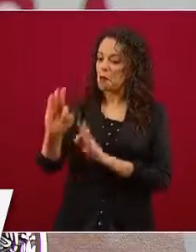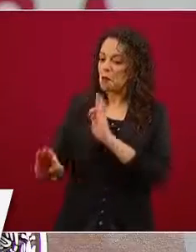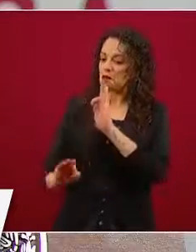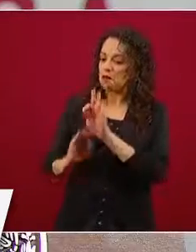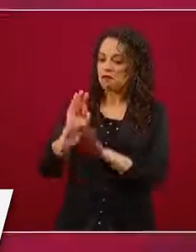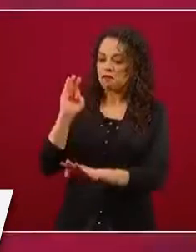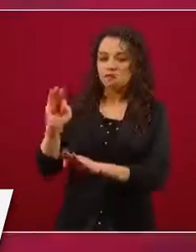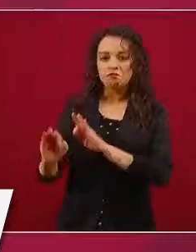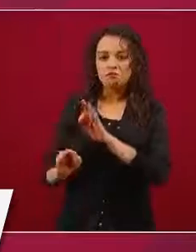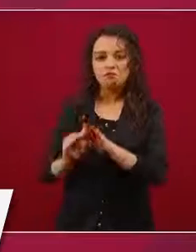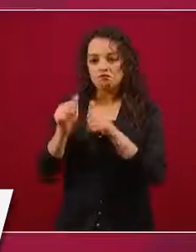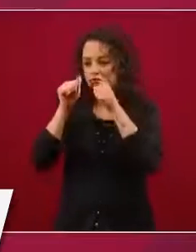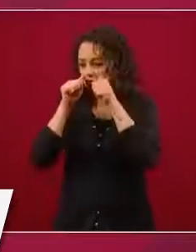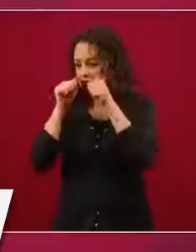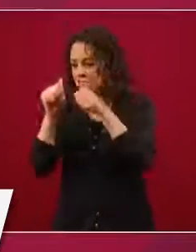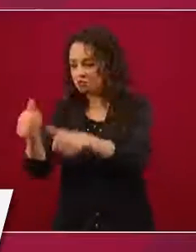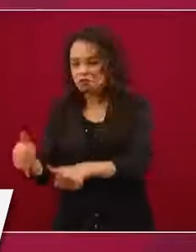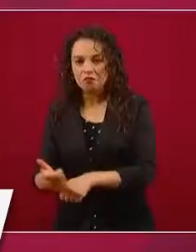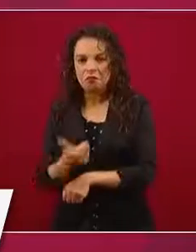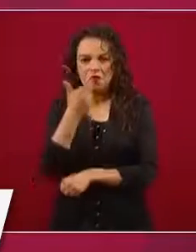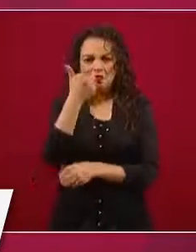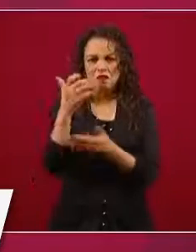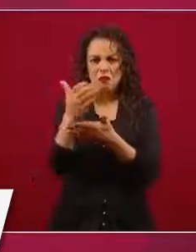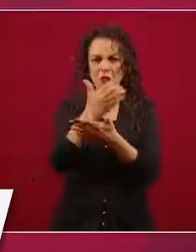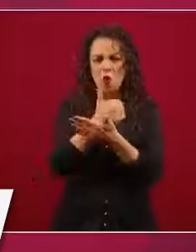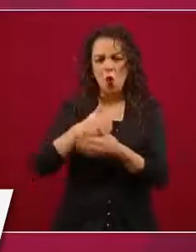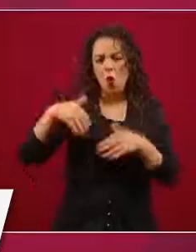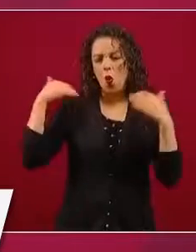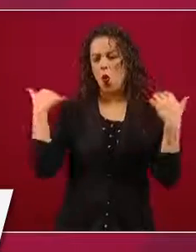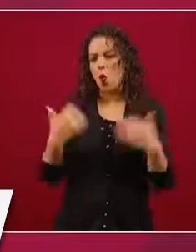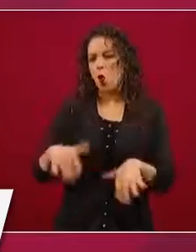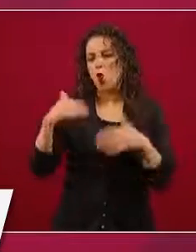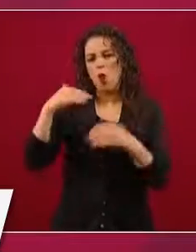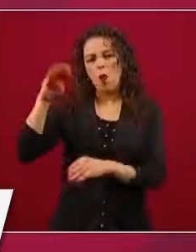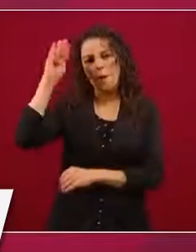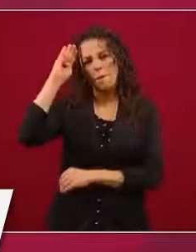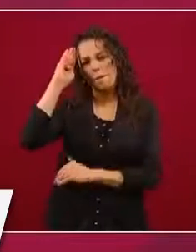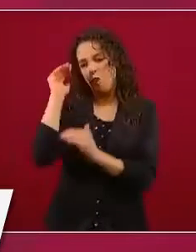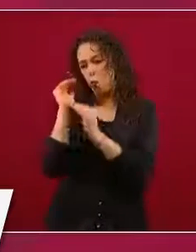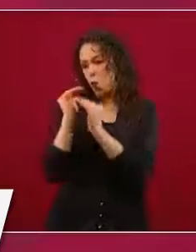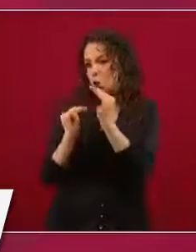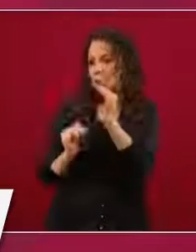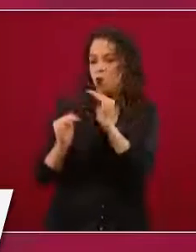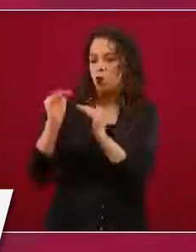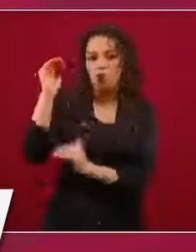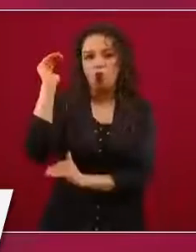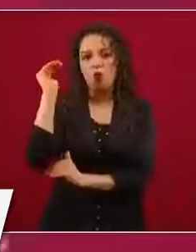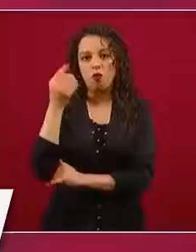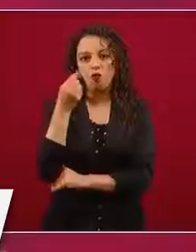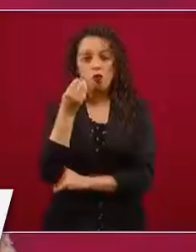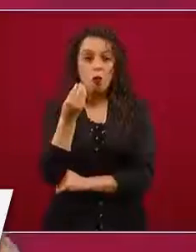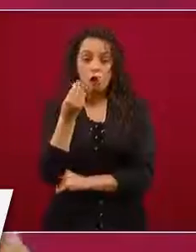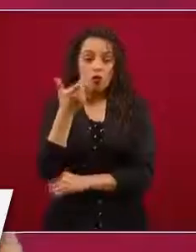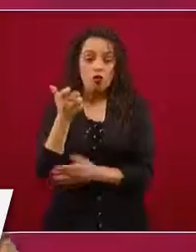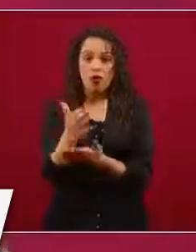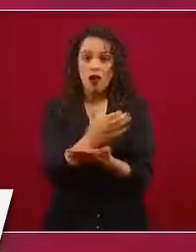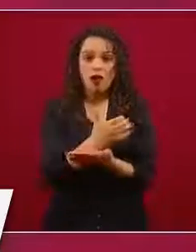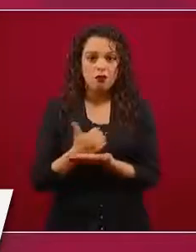con sueldos elevadísimos, no era gente